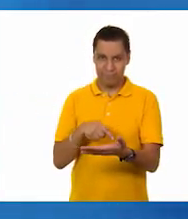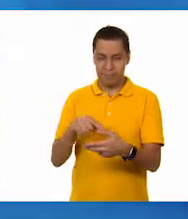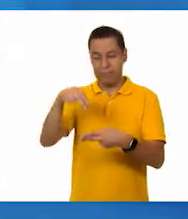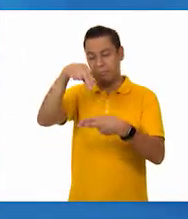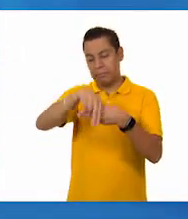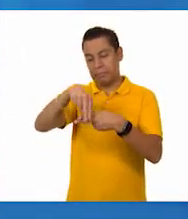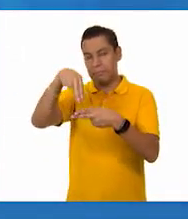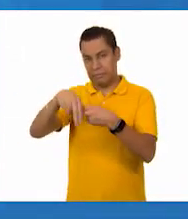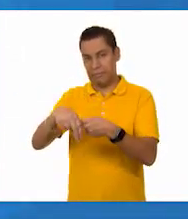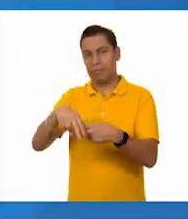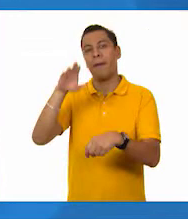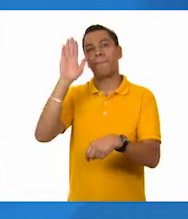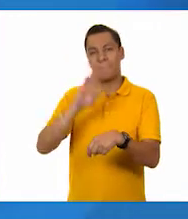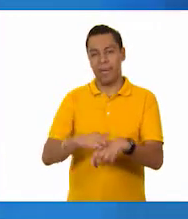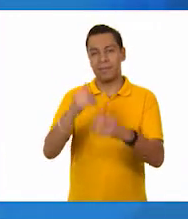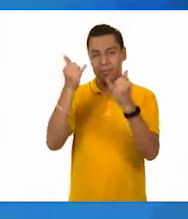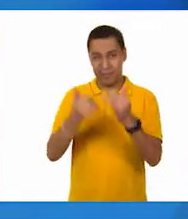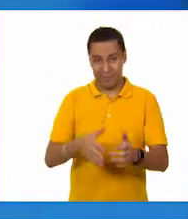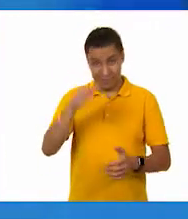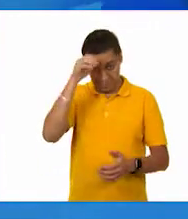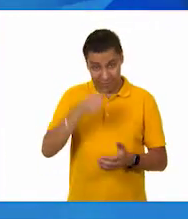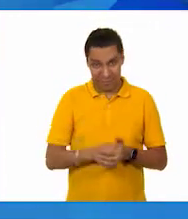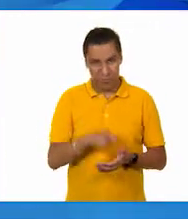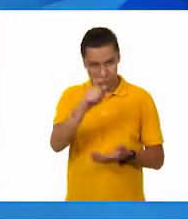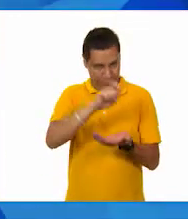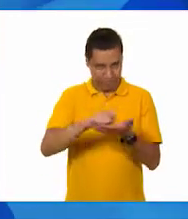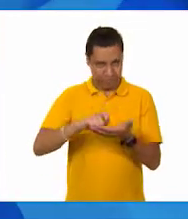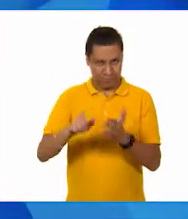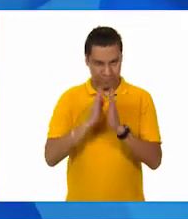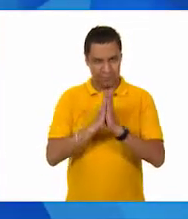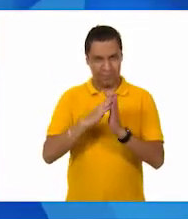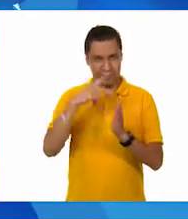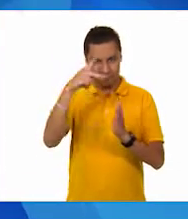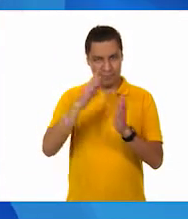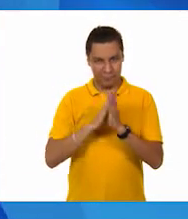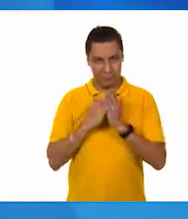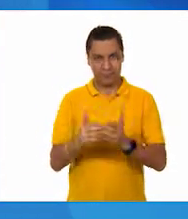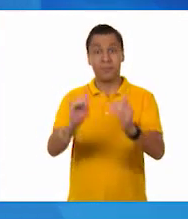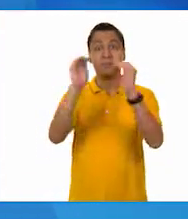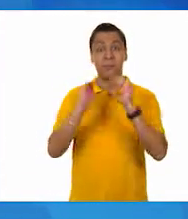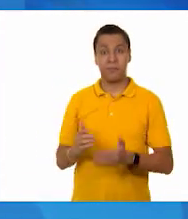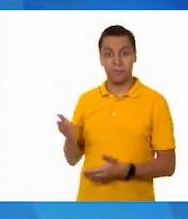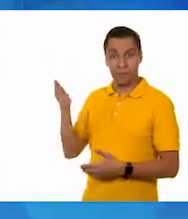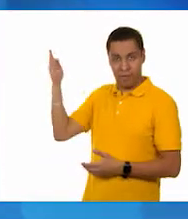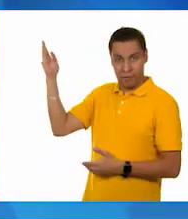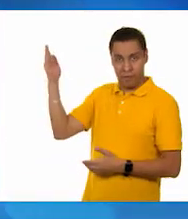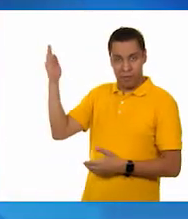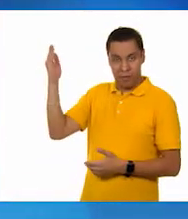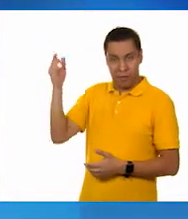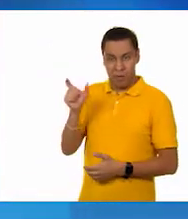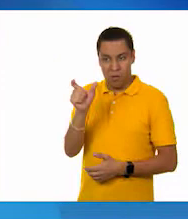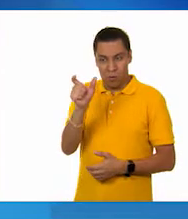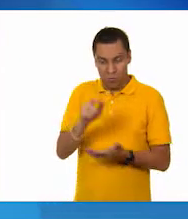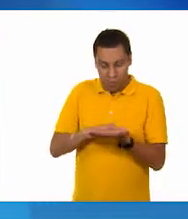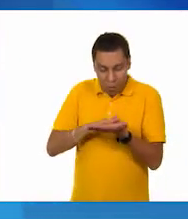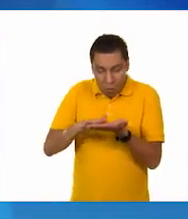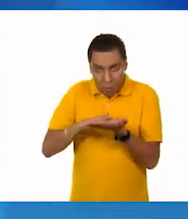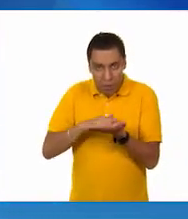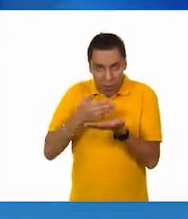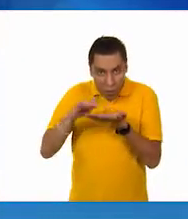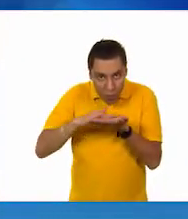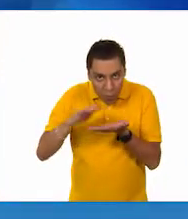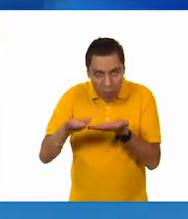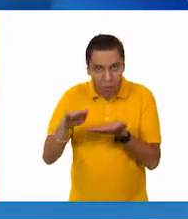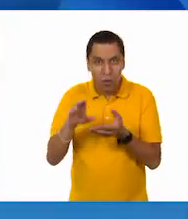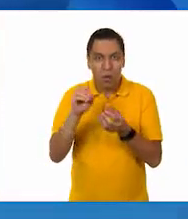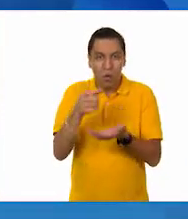los clips. Por supuesto. Esto está muy interesante. ¿Hacemos otra? Vamos. El siguiente es una goma pequeña o una